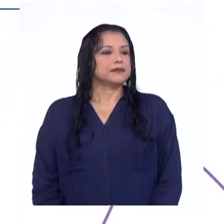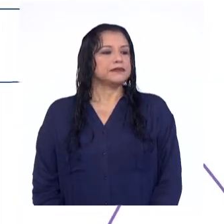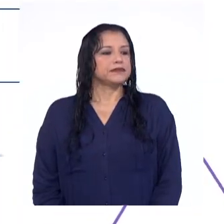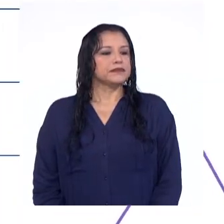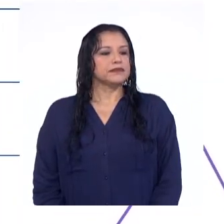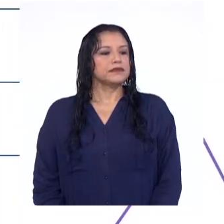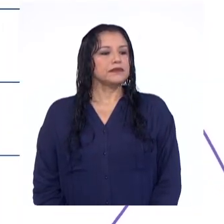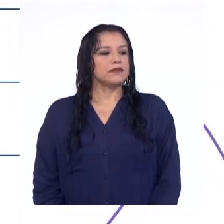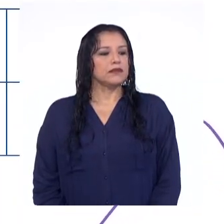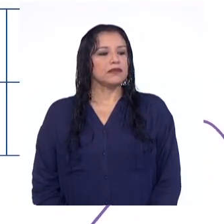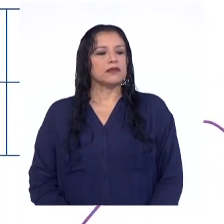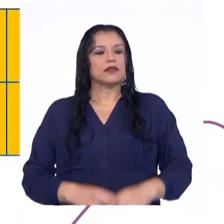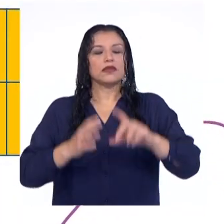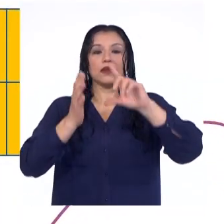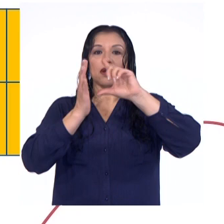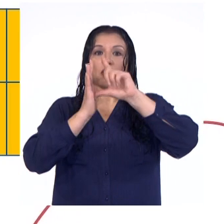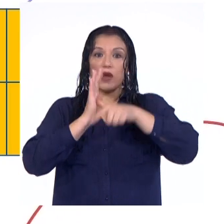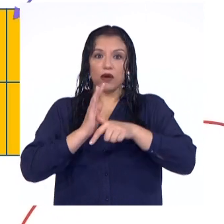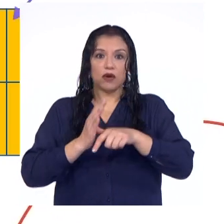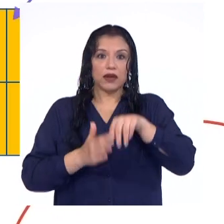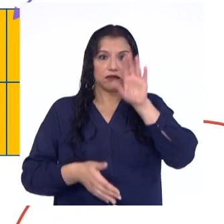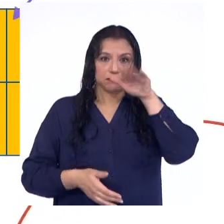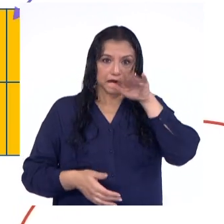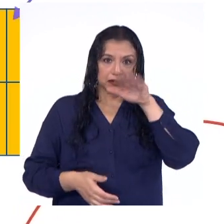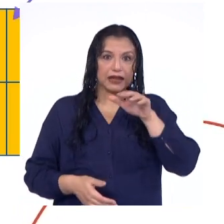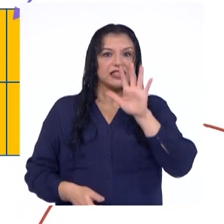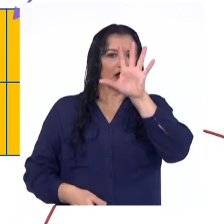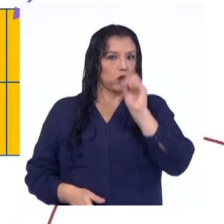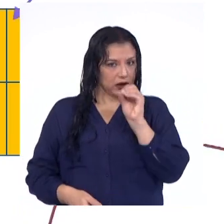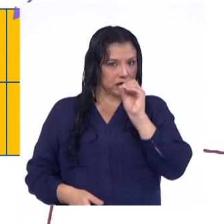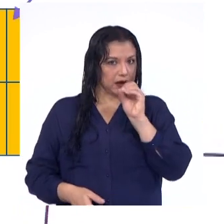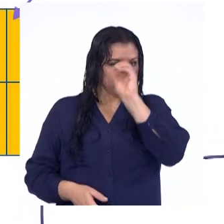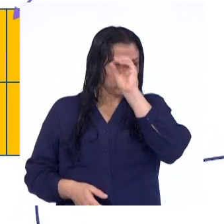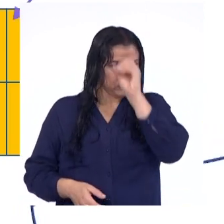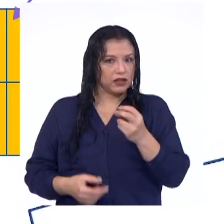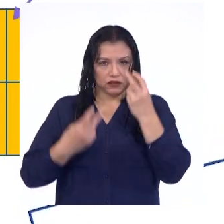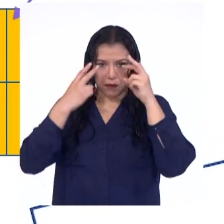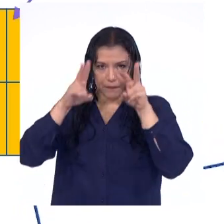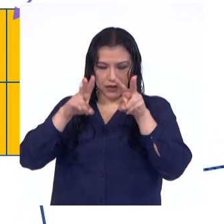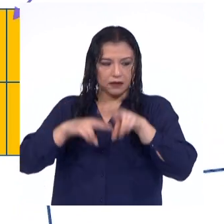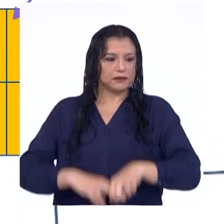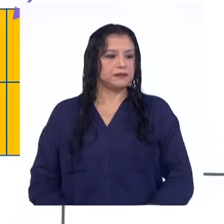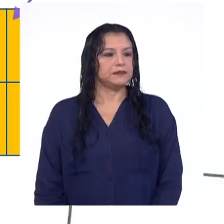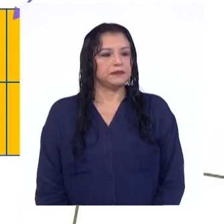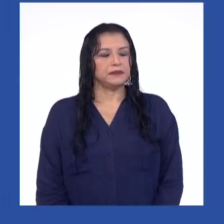chicas y chicos, luego de pintar el 50% del total, va quedando de la siguiente forma.